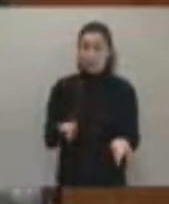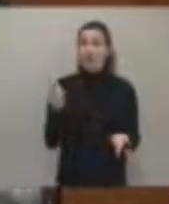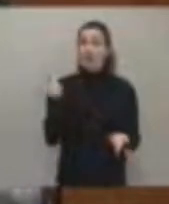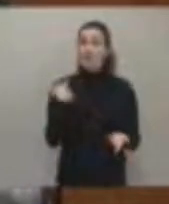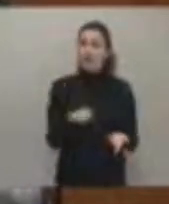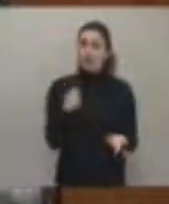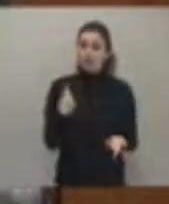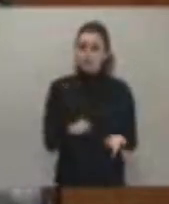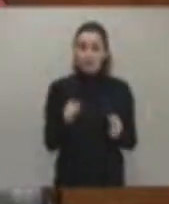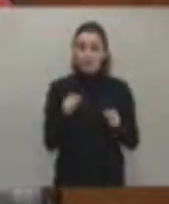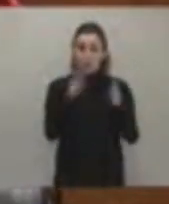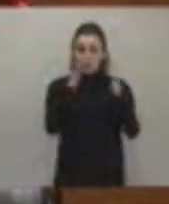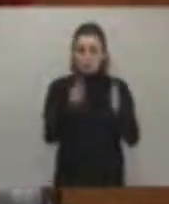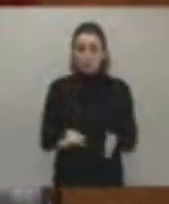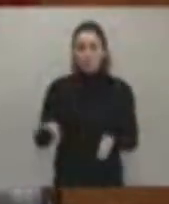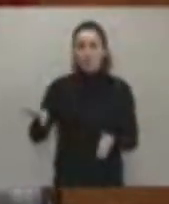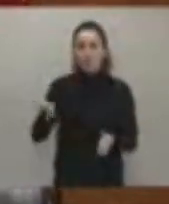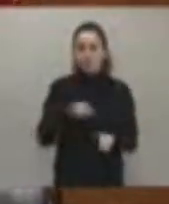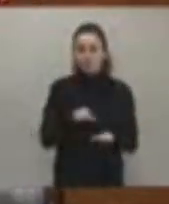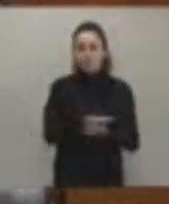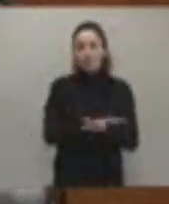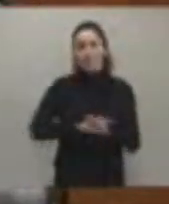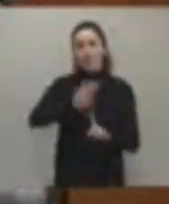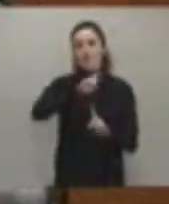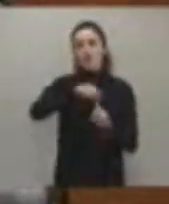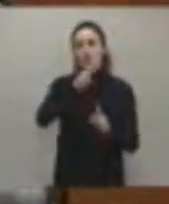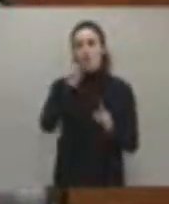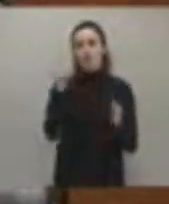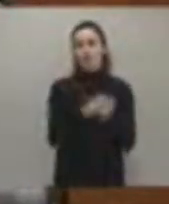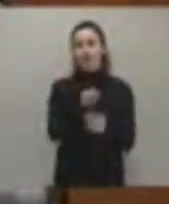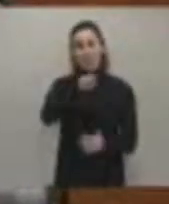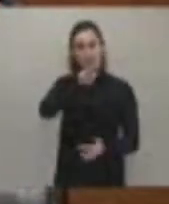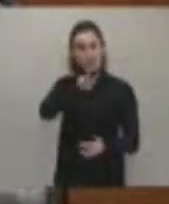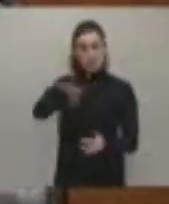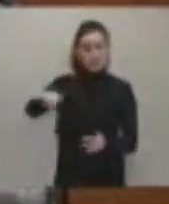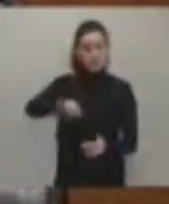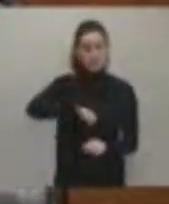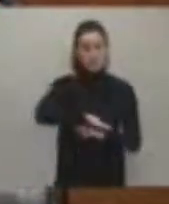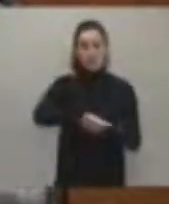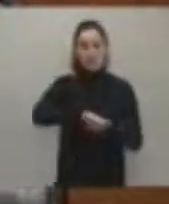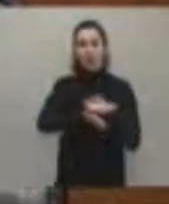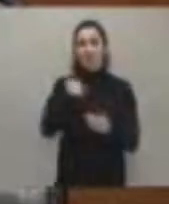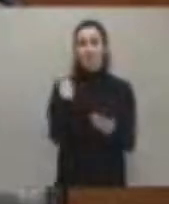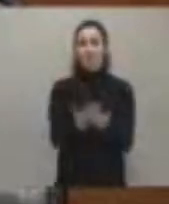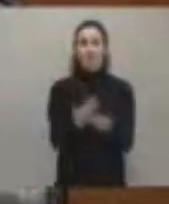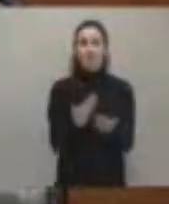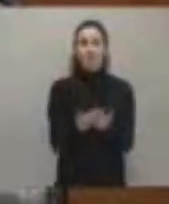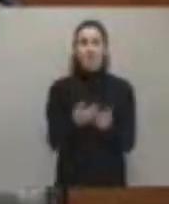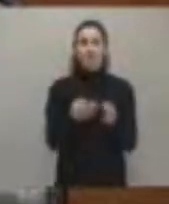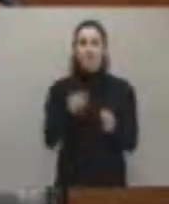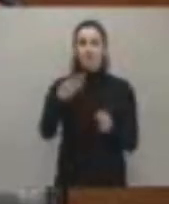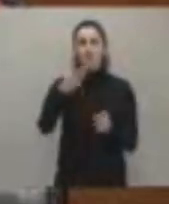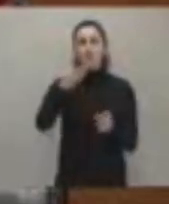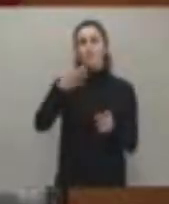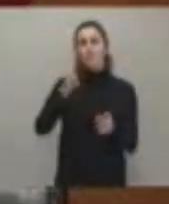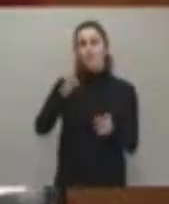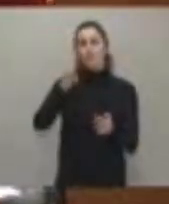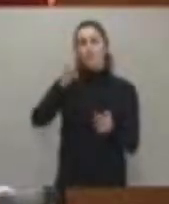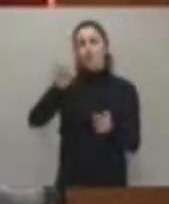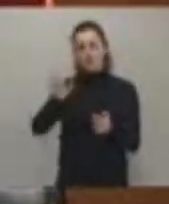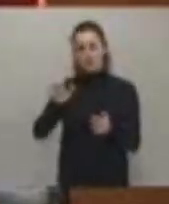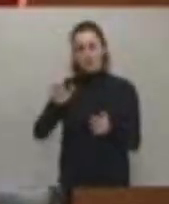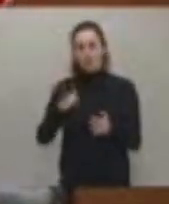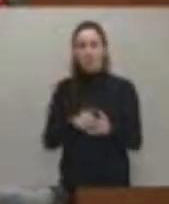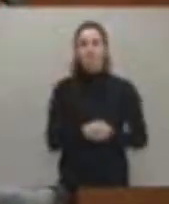tomaba posesión en mayo del 2012, y así lo acredita el Boletín Oficial del Estado.